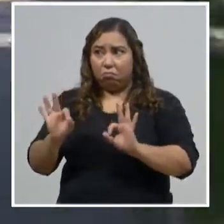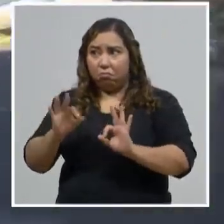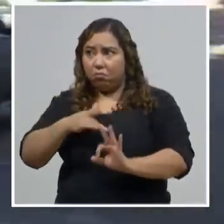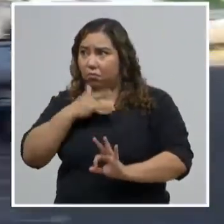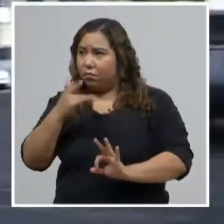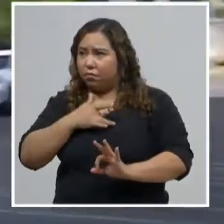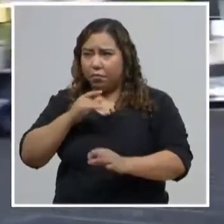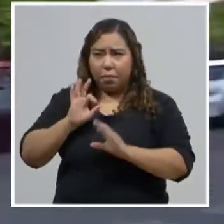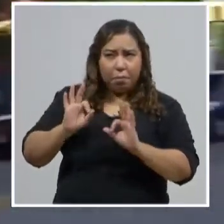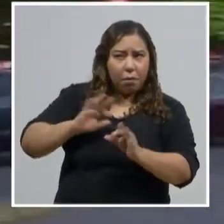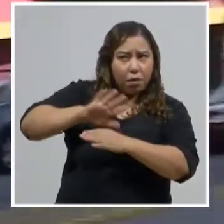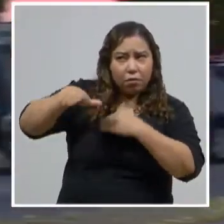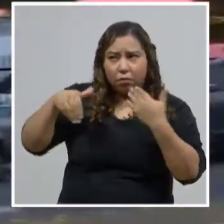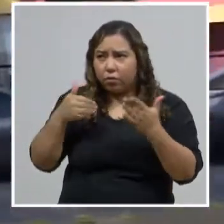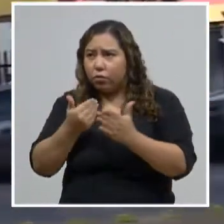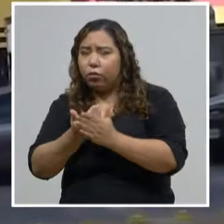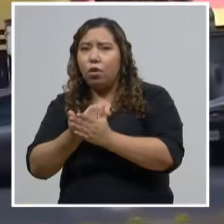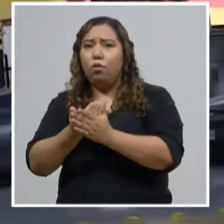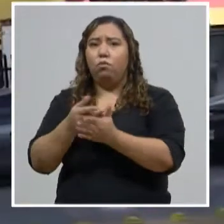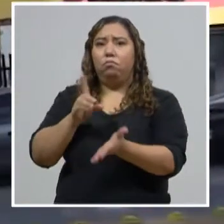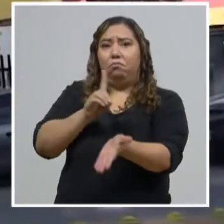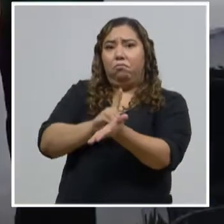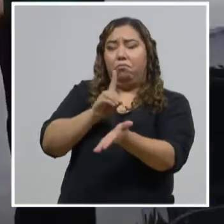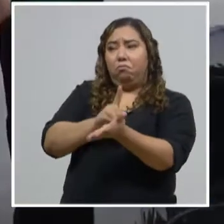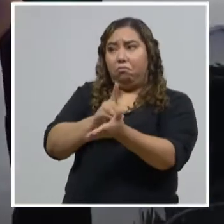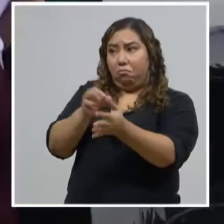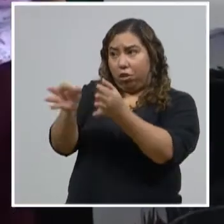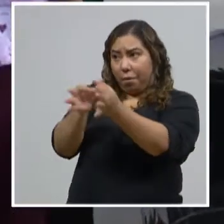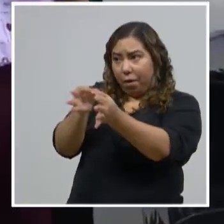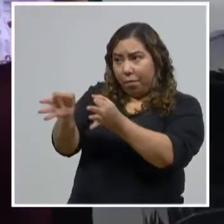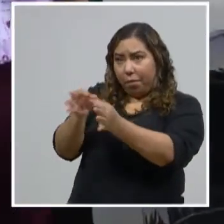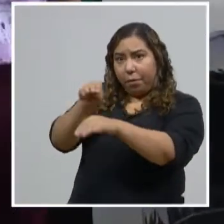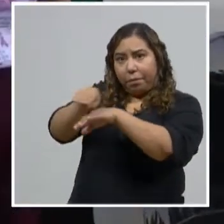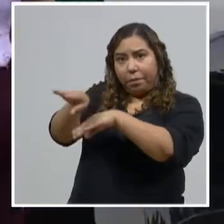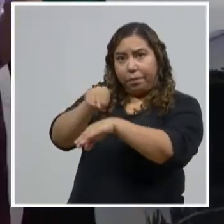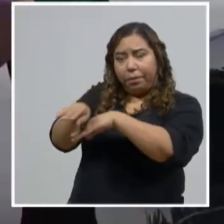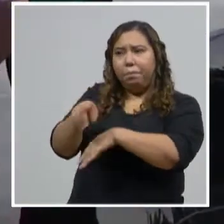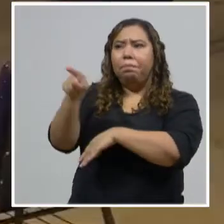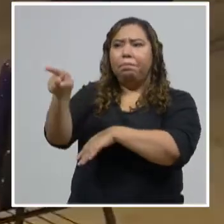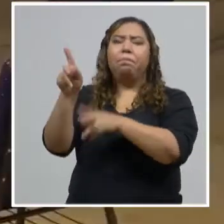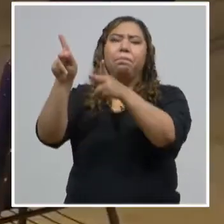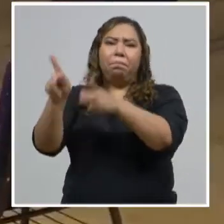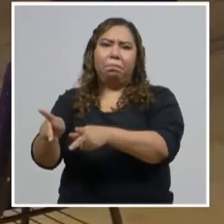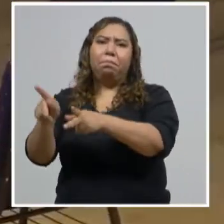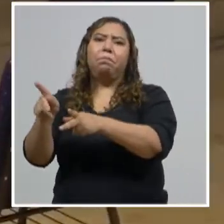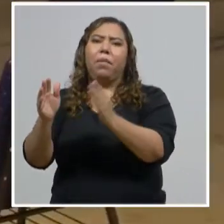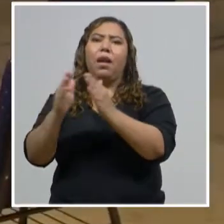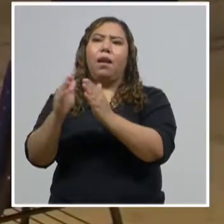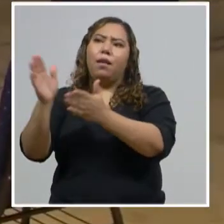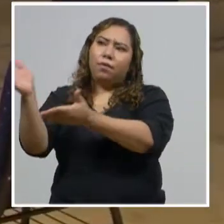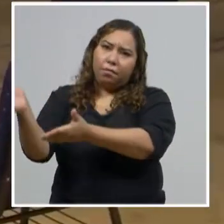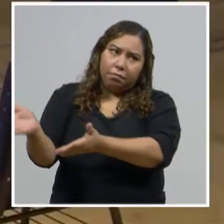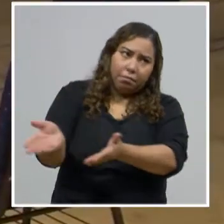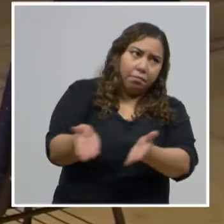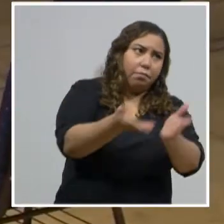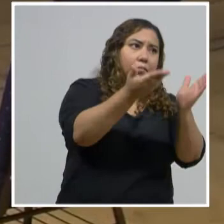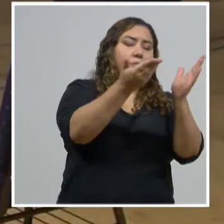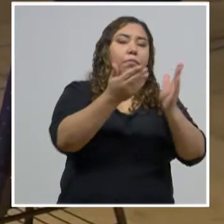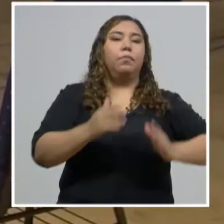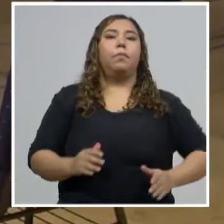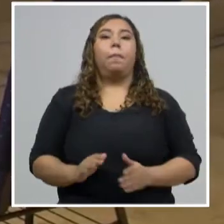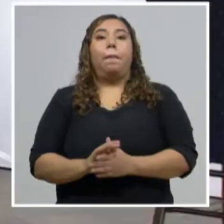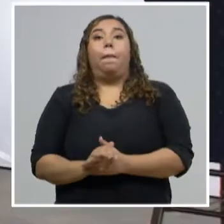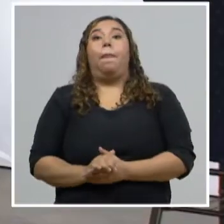recibe todas las recomendaciones que el médico le da, el paciente perfectamente se puede ir a su casa. Pero si el paciente